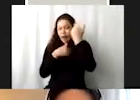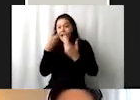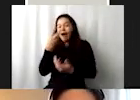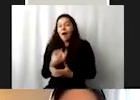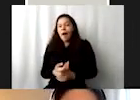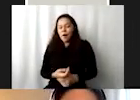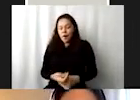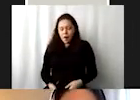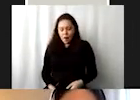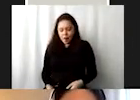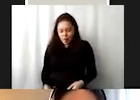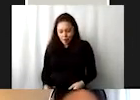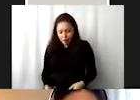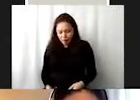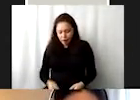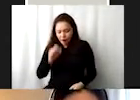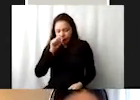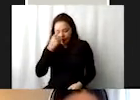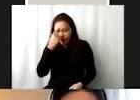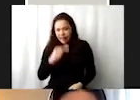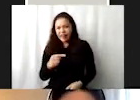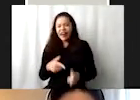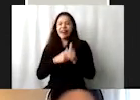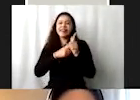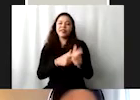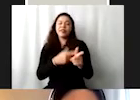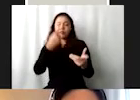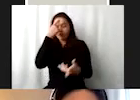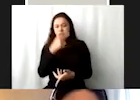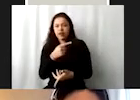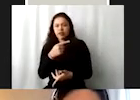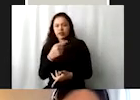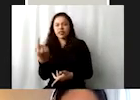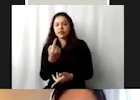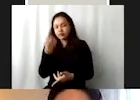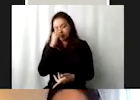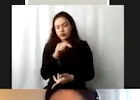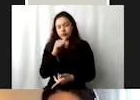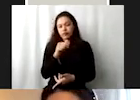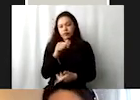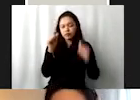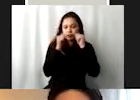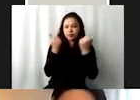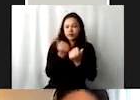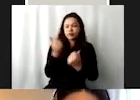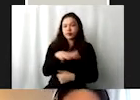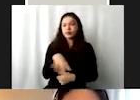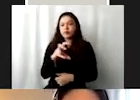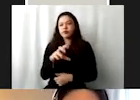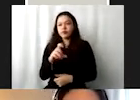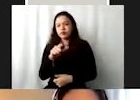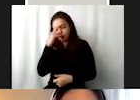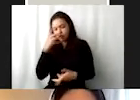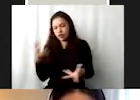seguimiento, pues, ha sido por posicionar a la sociedad civil como agente de desarrollo, pero también